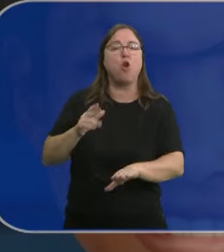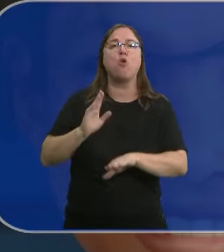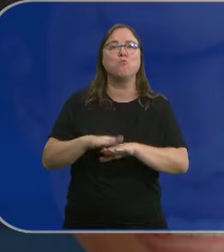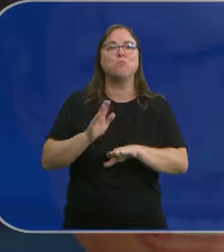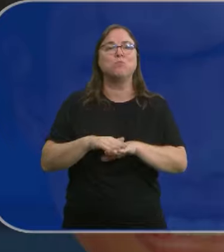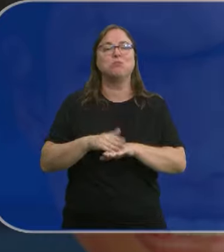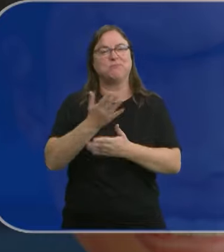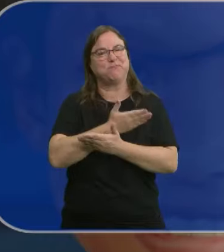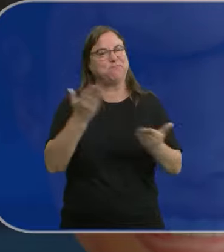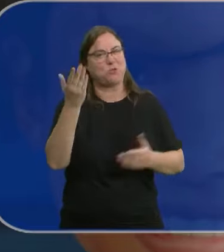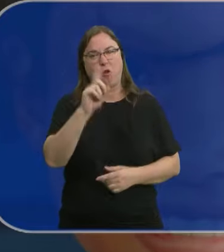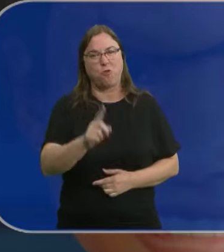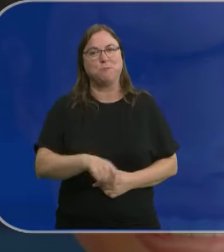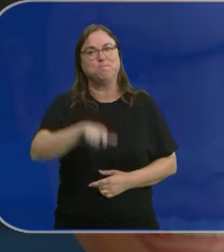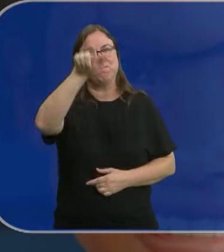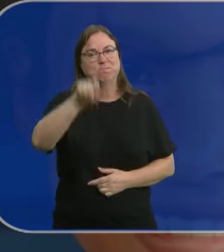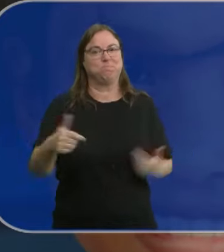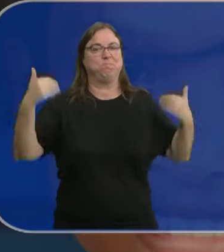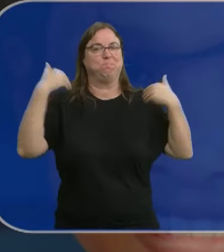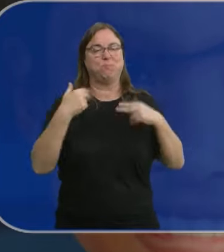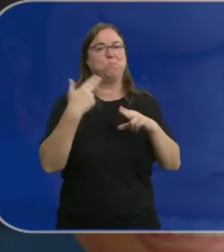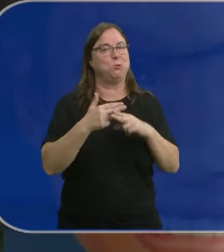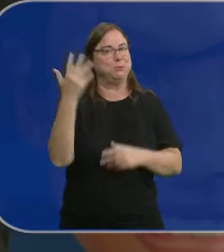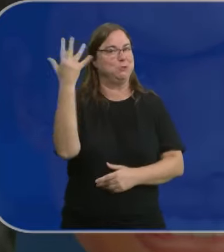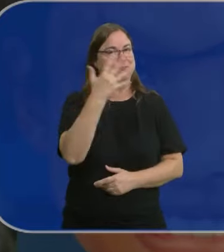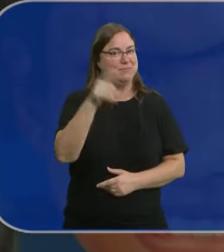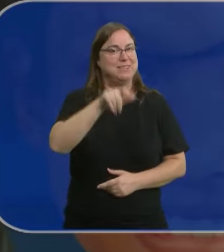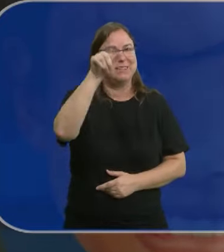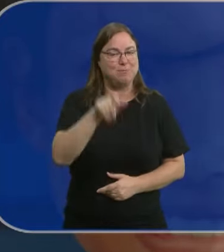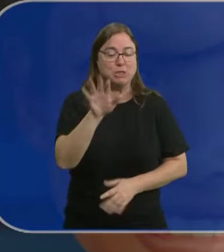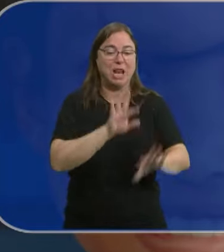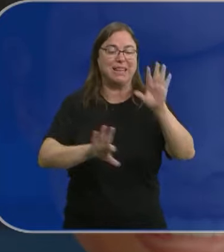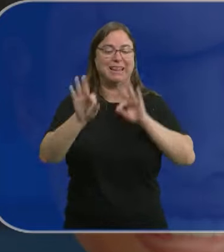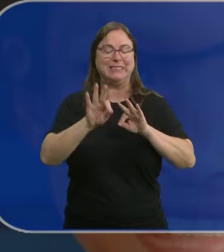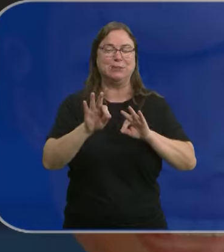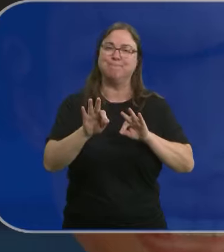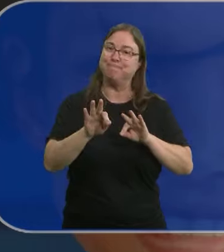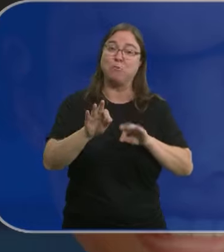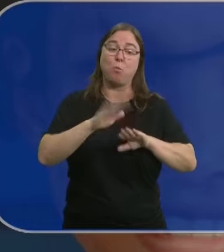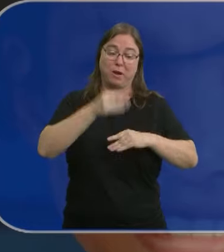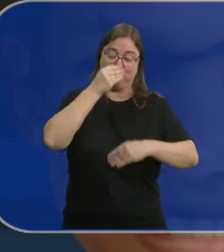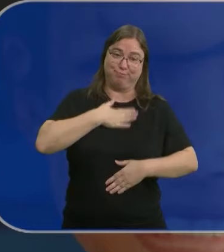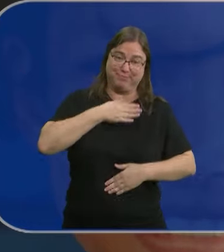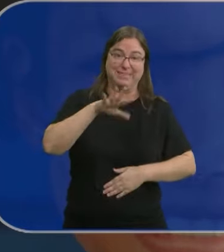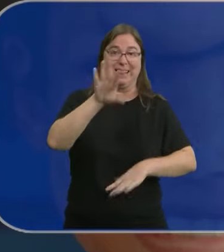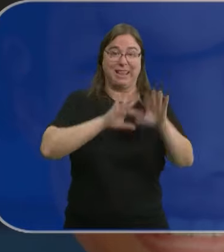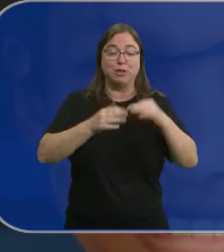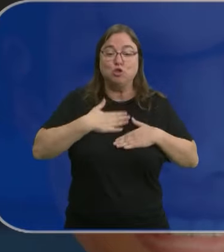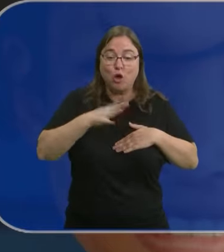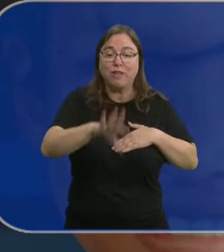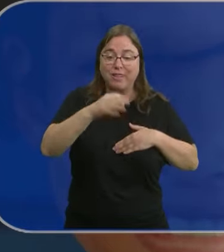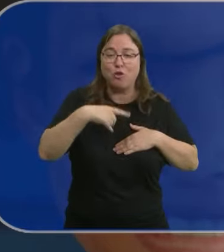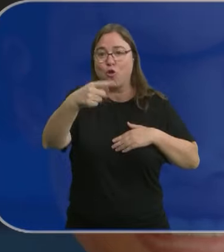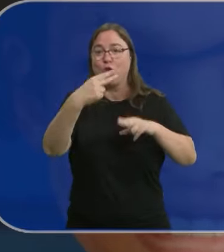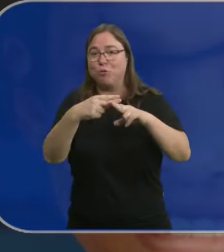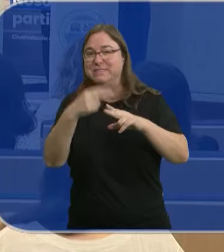cosas, porque no confían en sus políticos y en las personas que al final toman esas decisiones por ellas, ¿no? Que no son ellas las